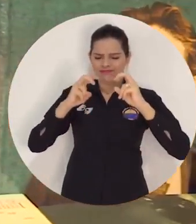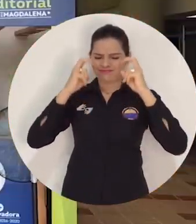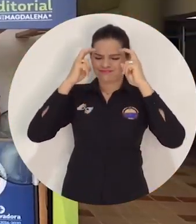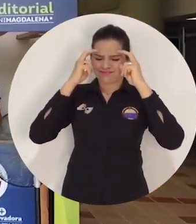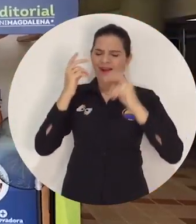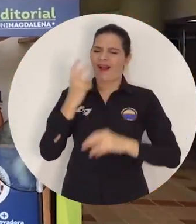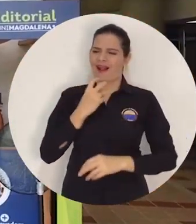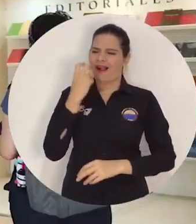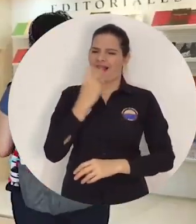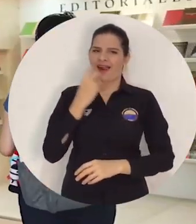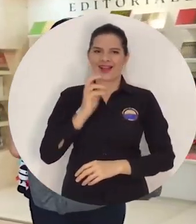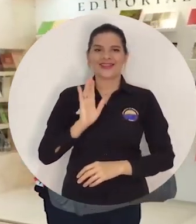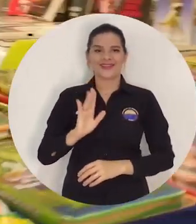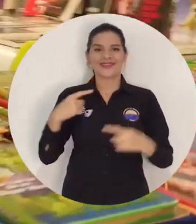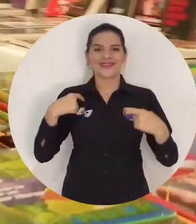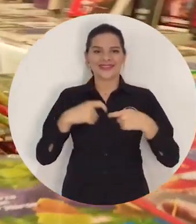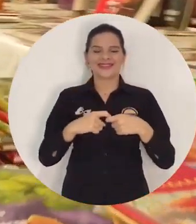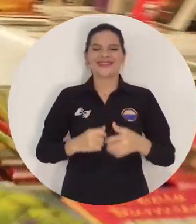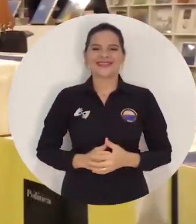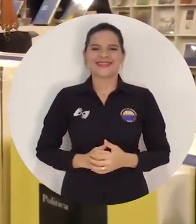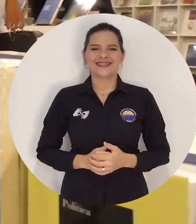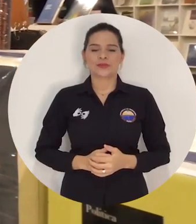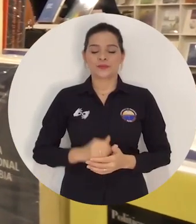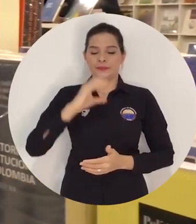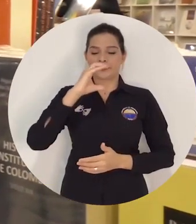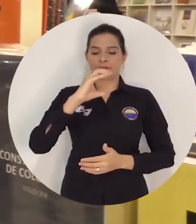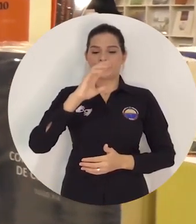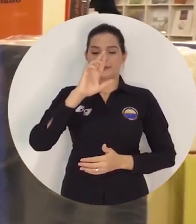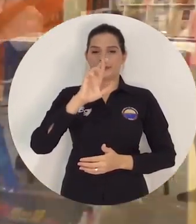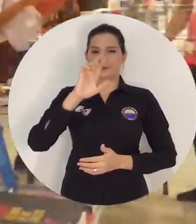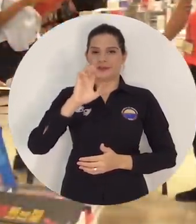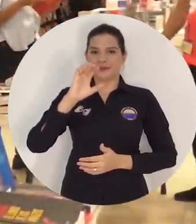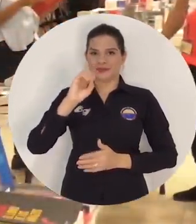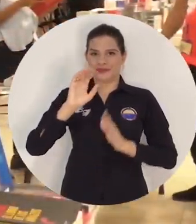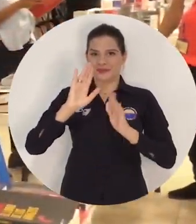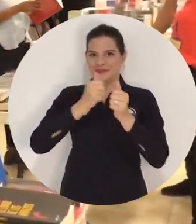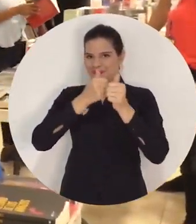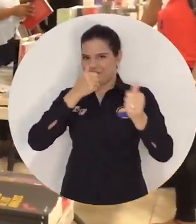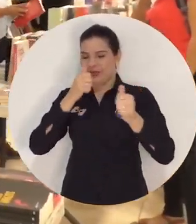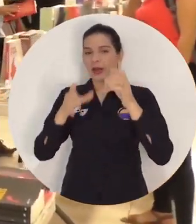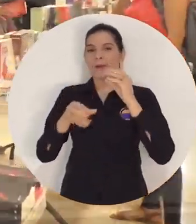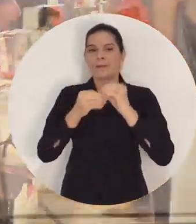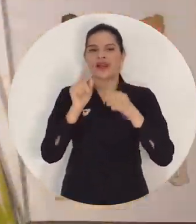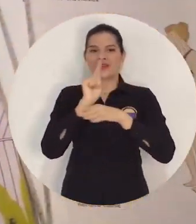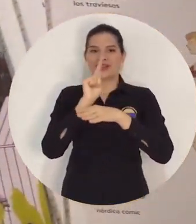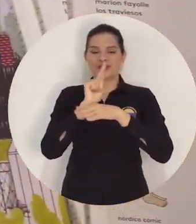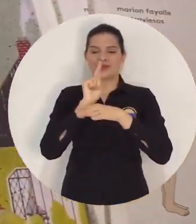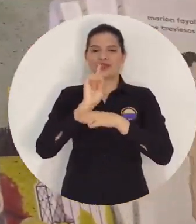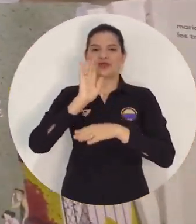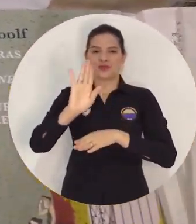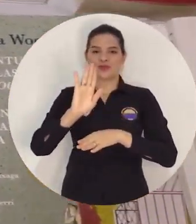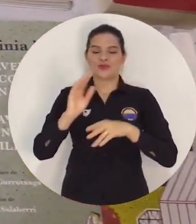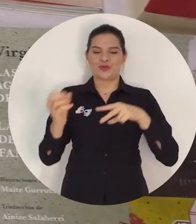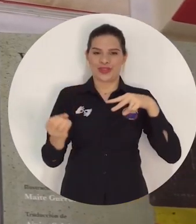a ustedes a reflexionar sobre la pureza de nuestra lengua y su riqueza, sobre las posibilidades académicas,